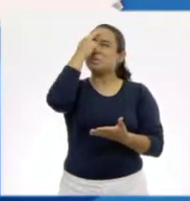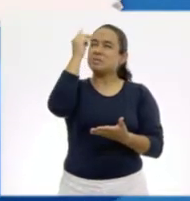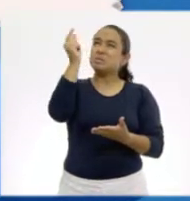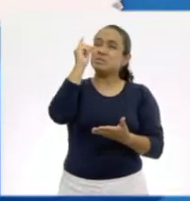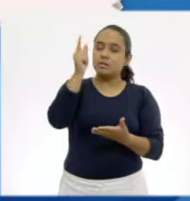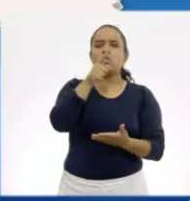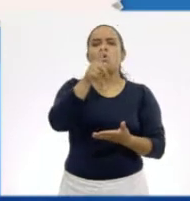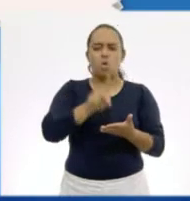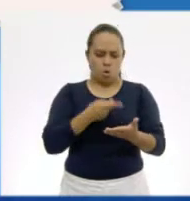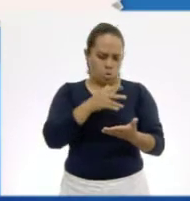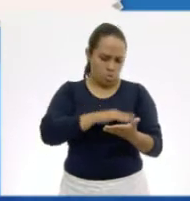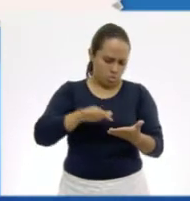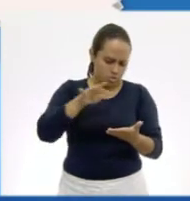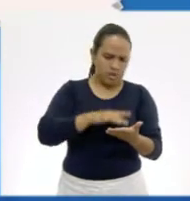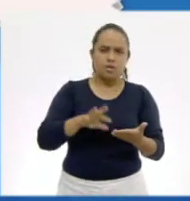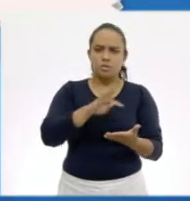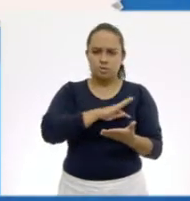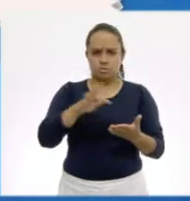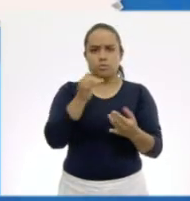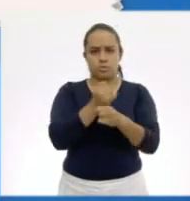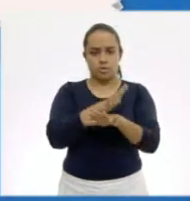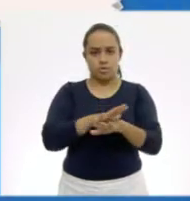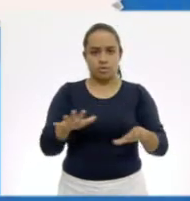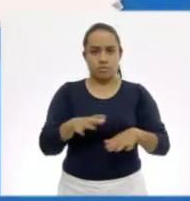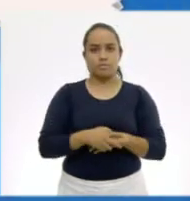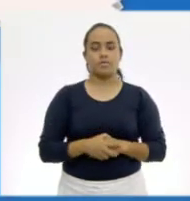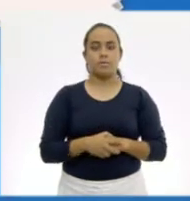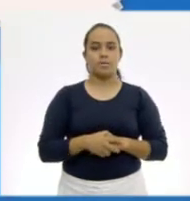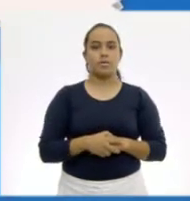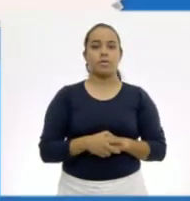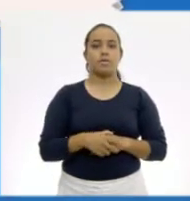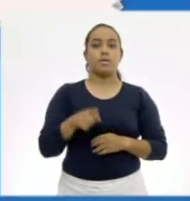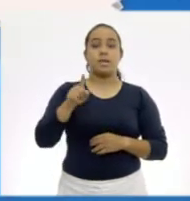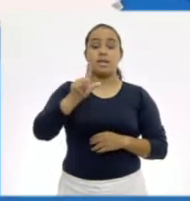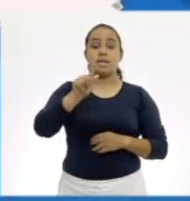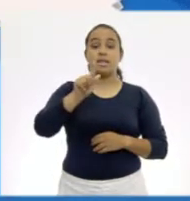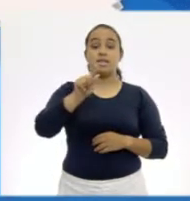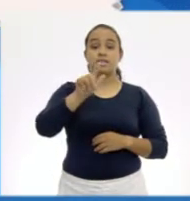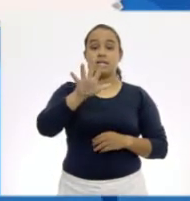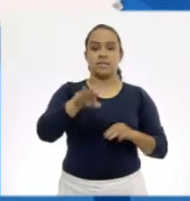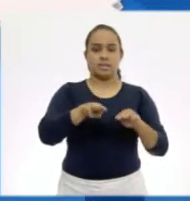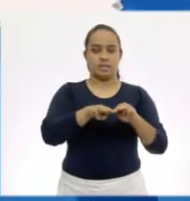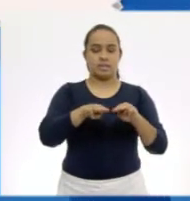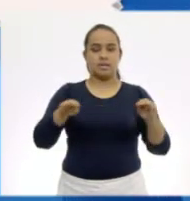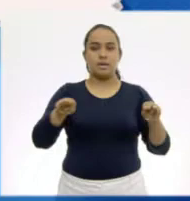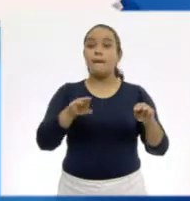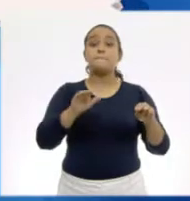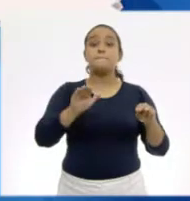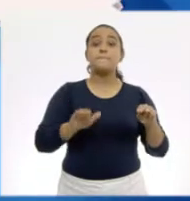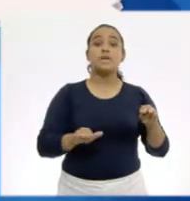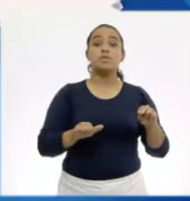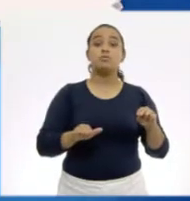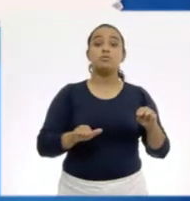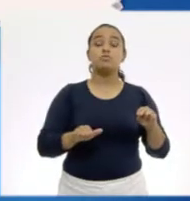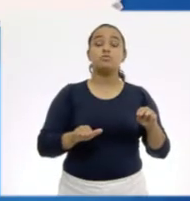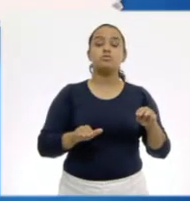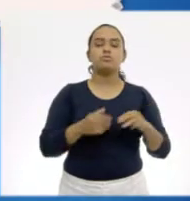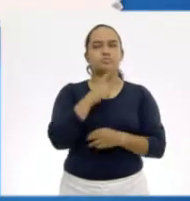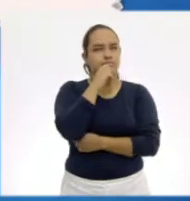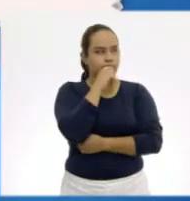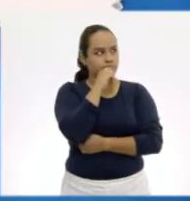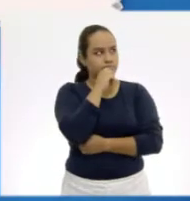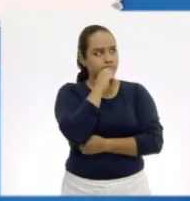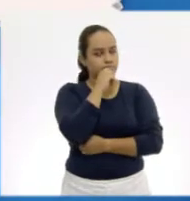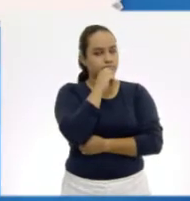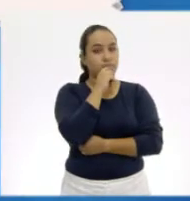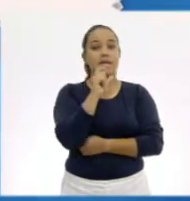lo de la ballena azul de información. Yo te la digo. ¿Eran 75 metros? No, menos. ¿Menos? ¿Eran